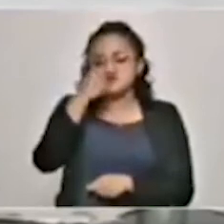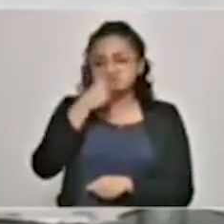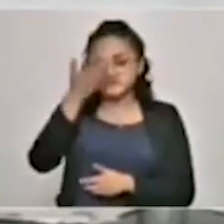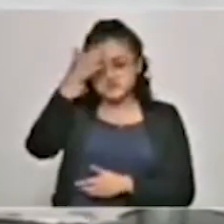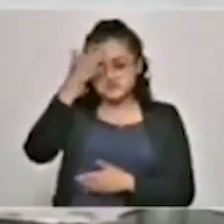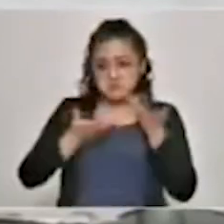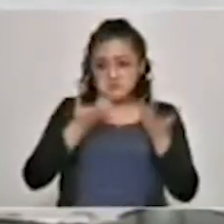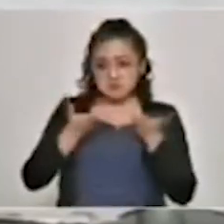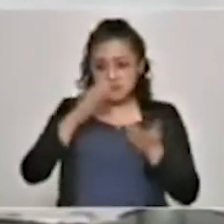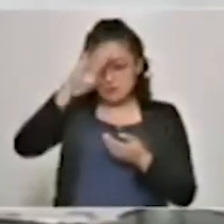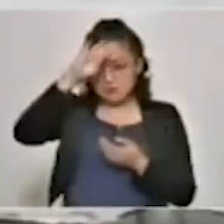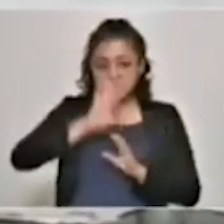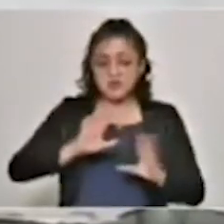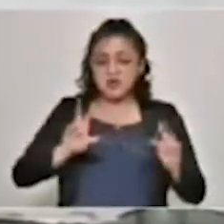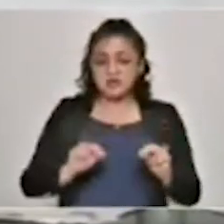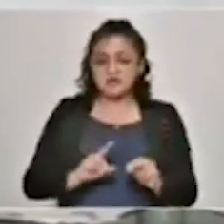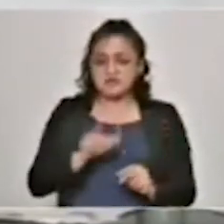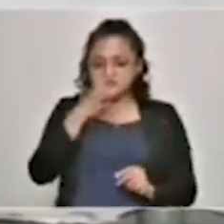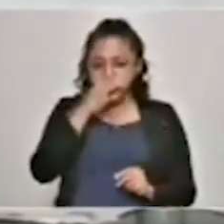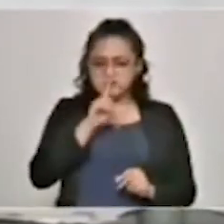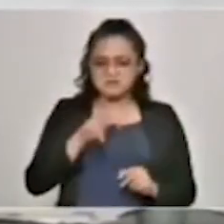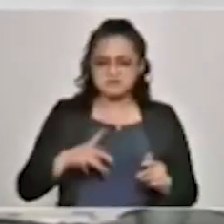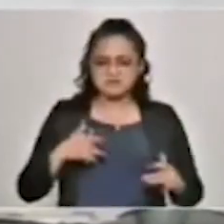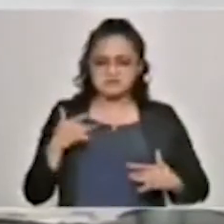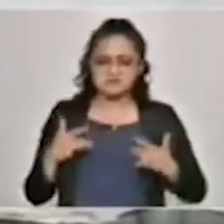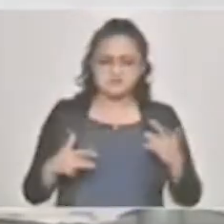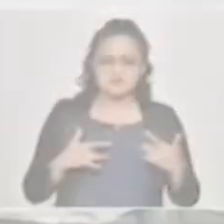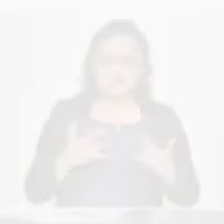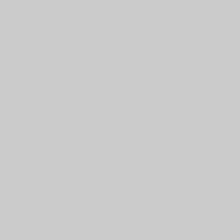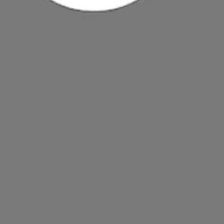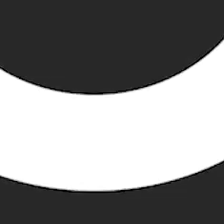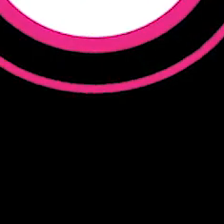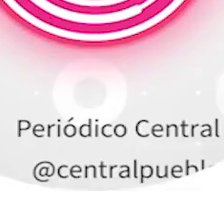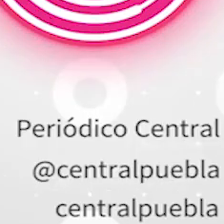fiebre y posteriormente ya empiezan con los síntomas graves.